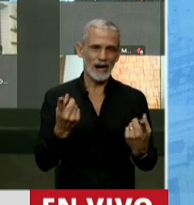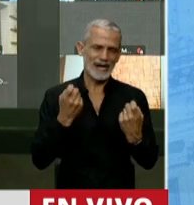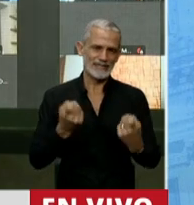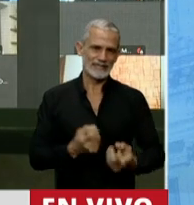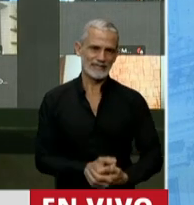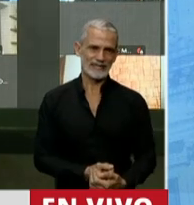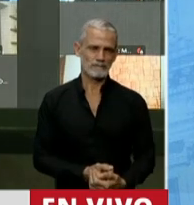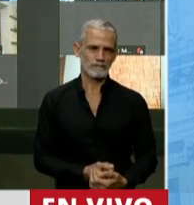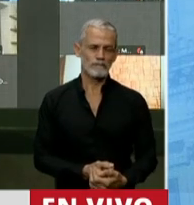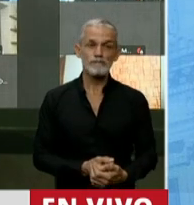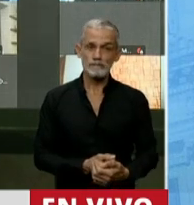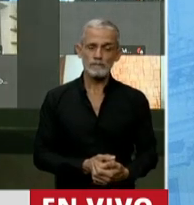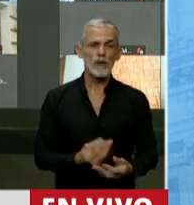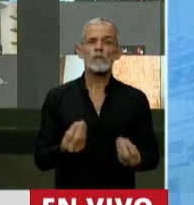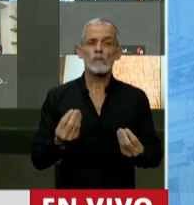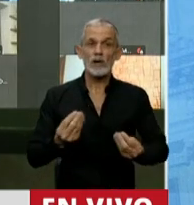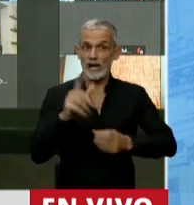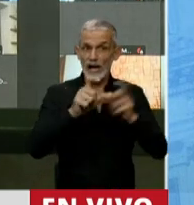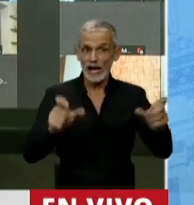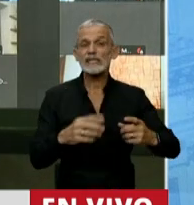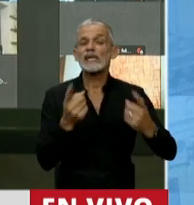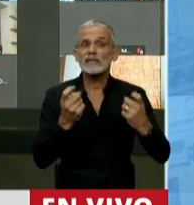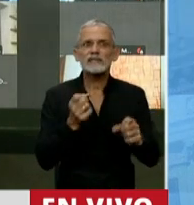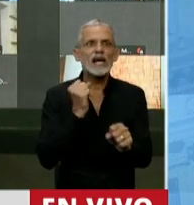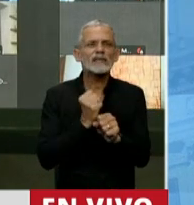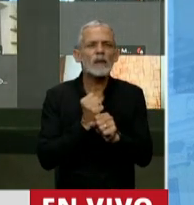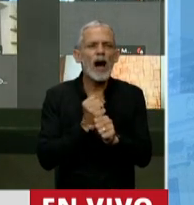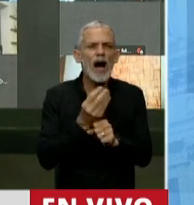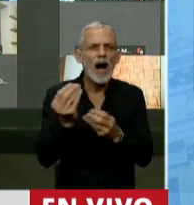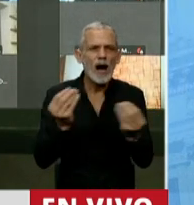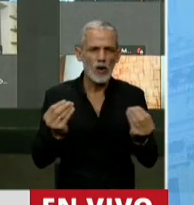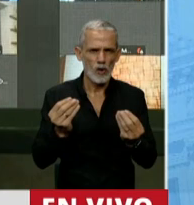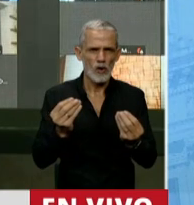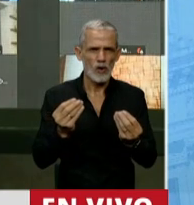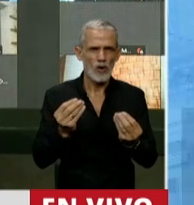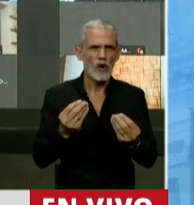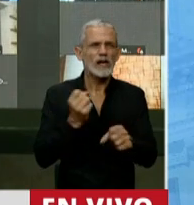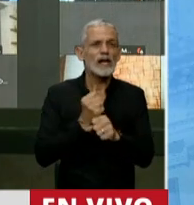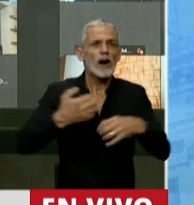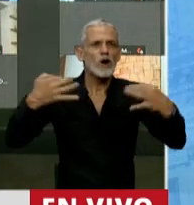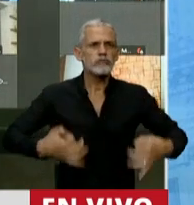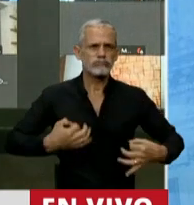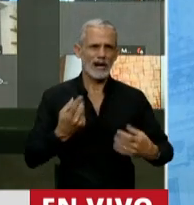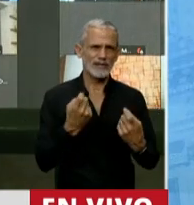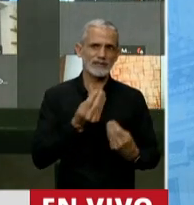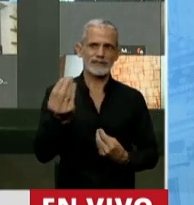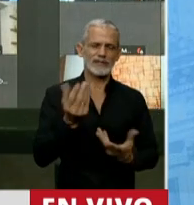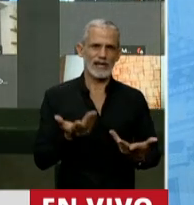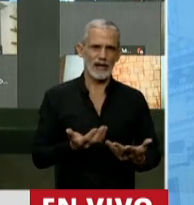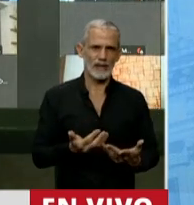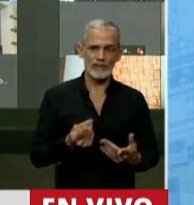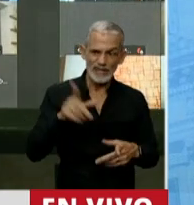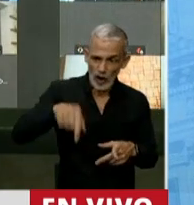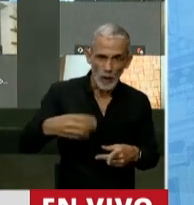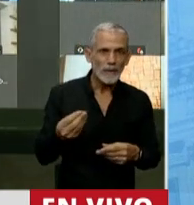Porque sabe, señor Presidente, la gente necesita trabajo, trabajo digno, y ese trabajo digno va a